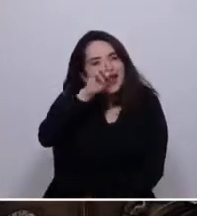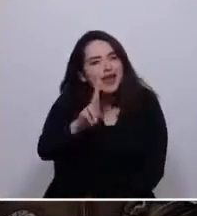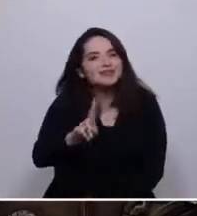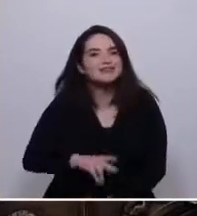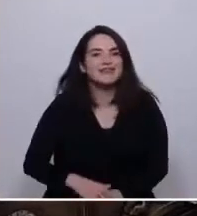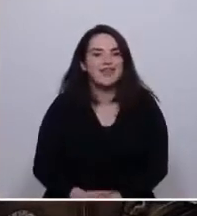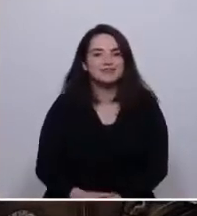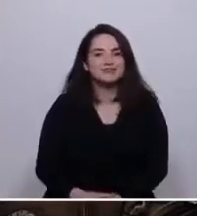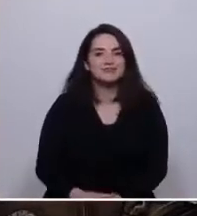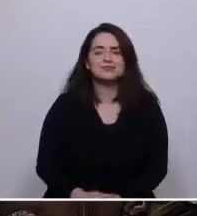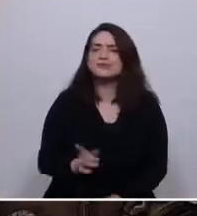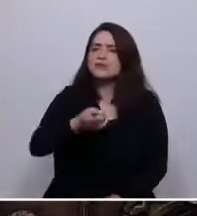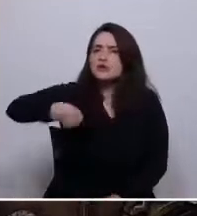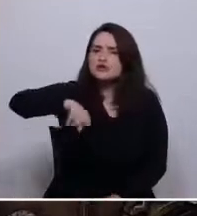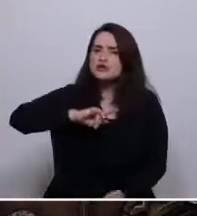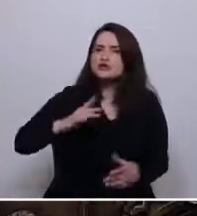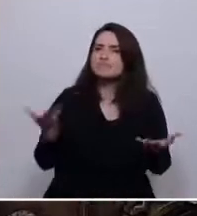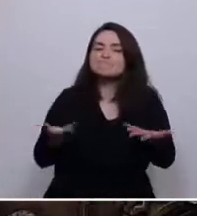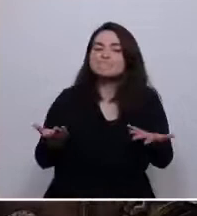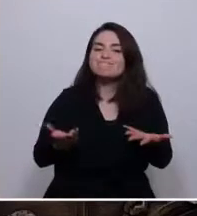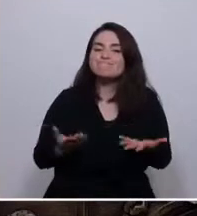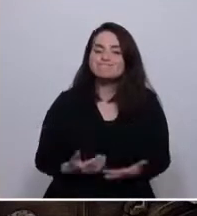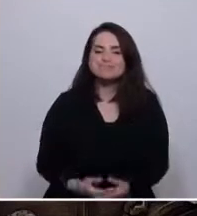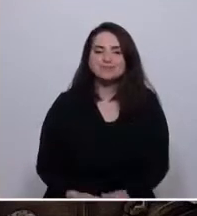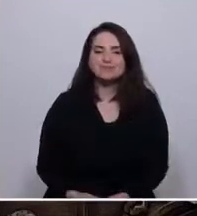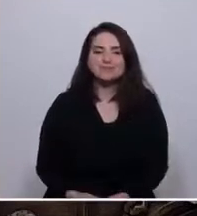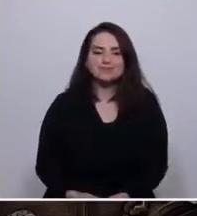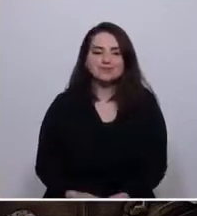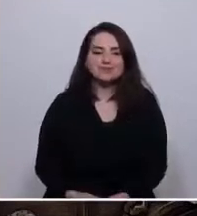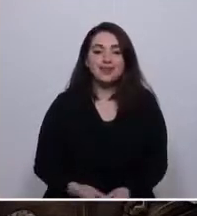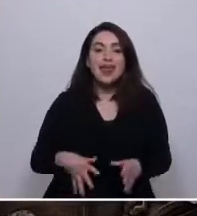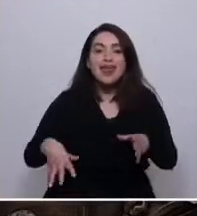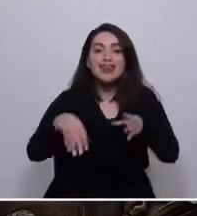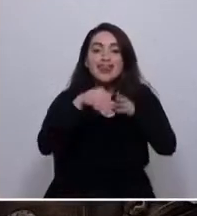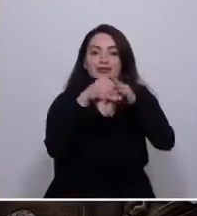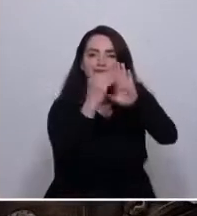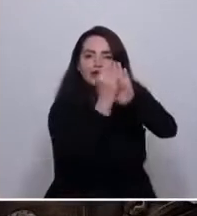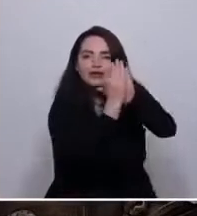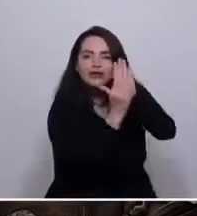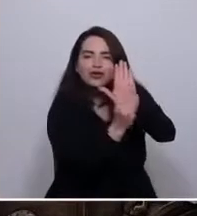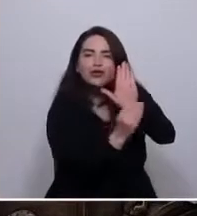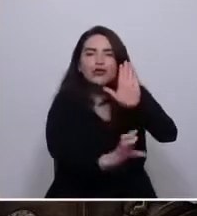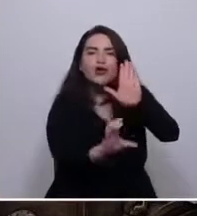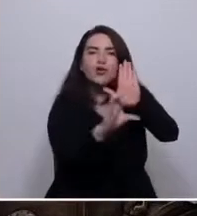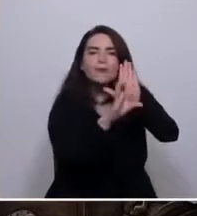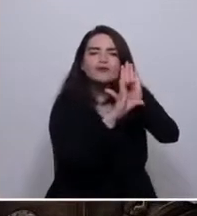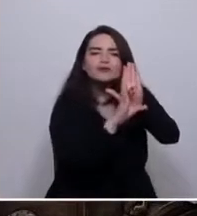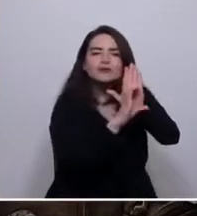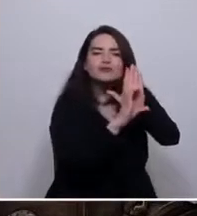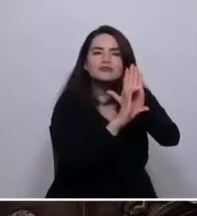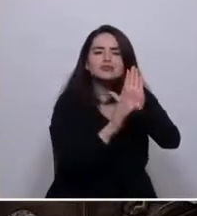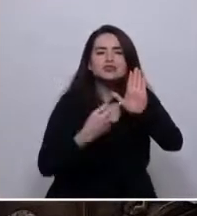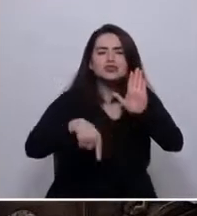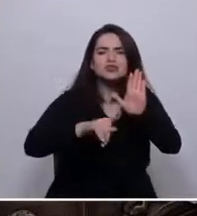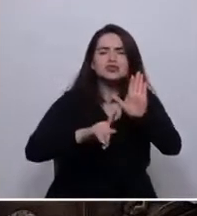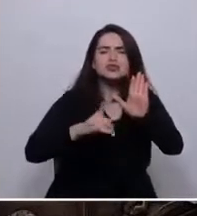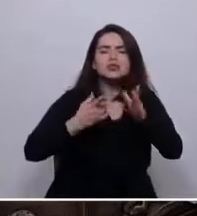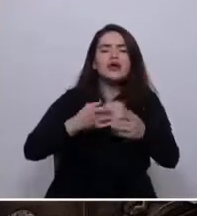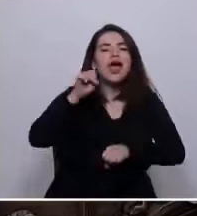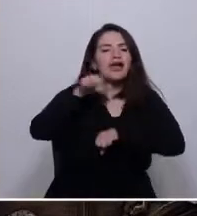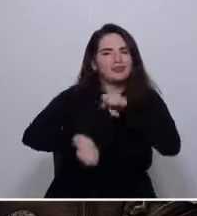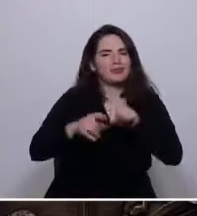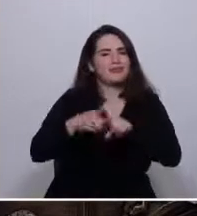lo que corresponde es que dentro de nuestra convención no recelemos de la diversidad y que nos